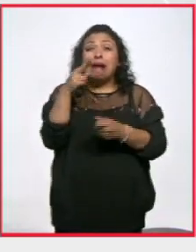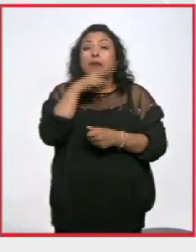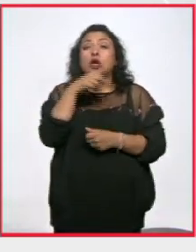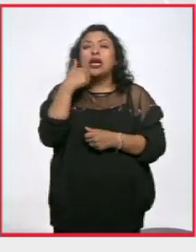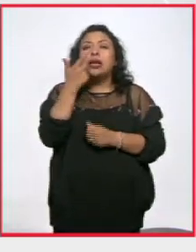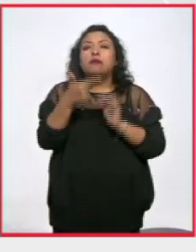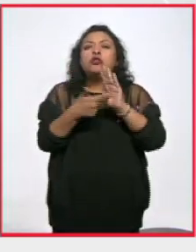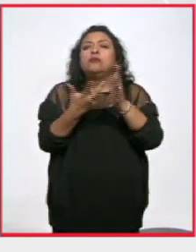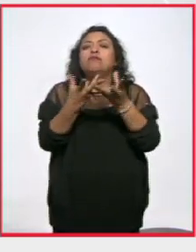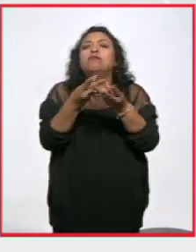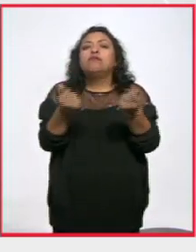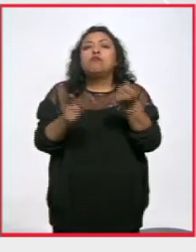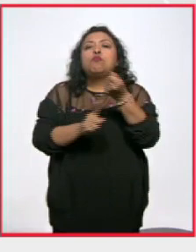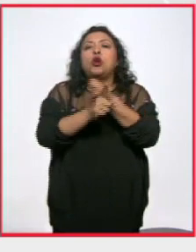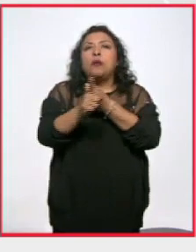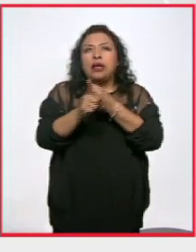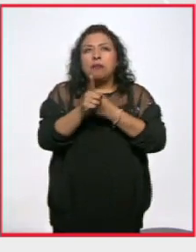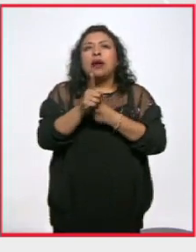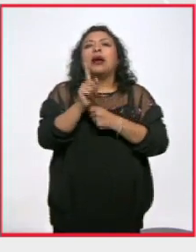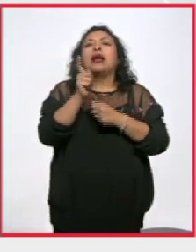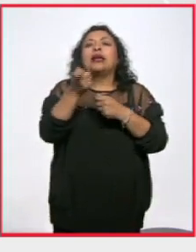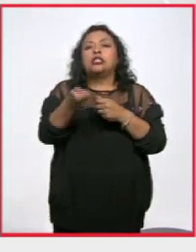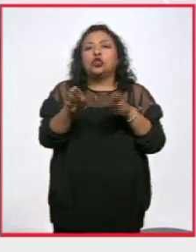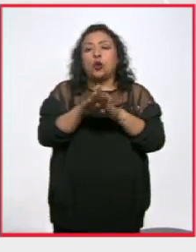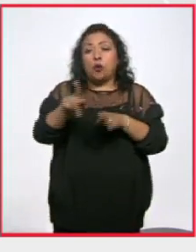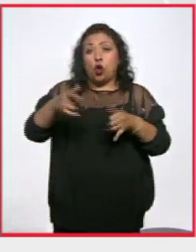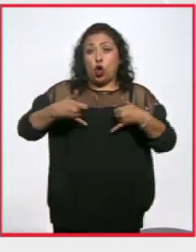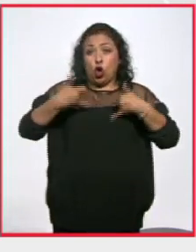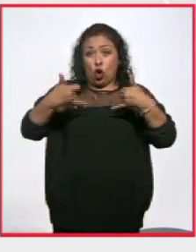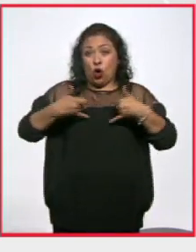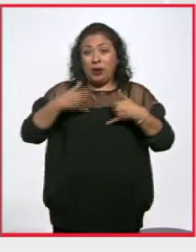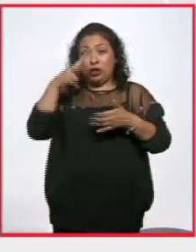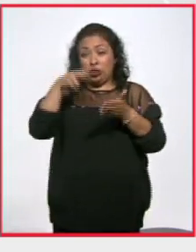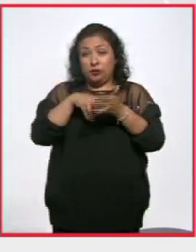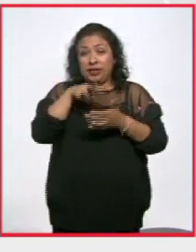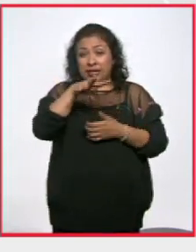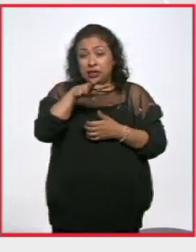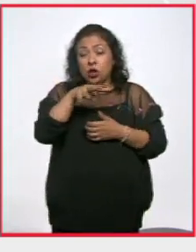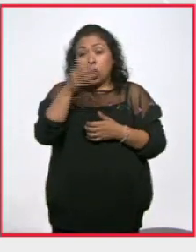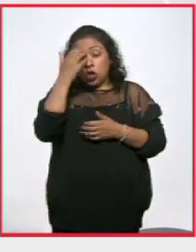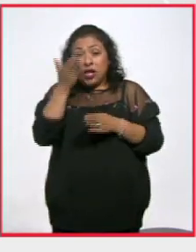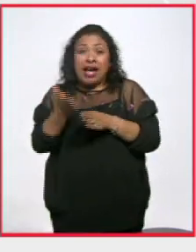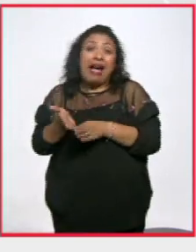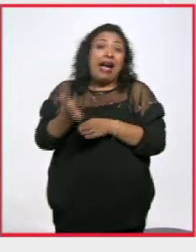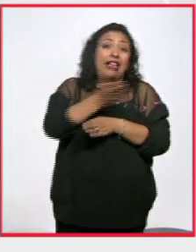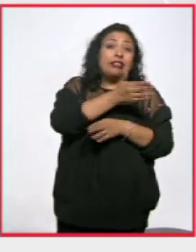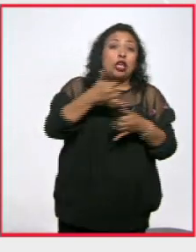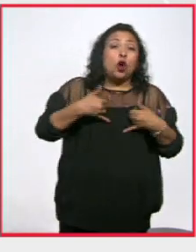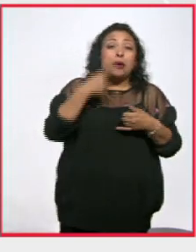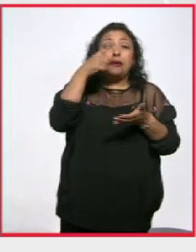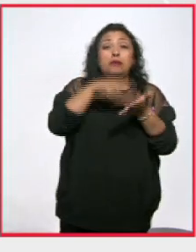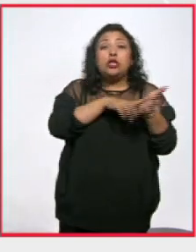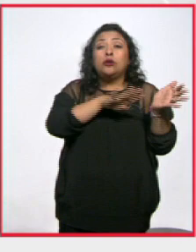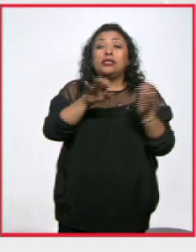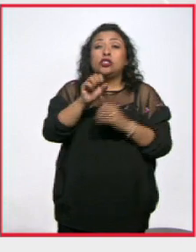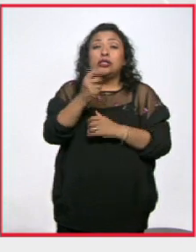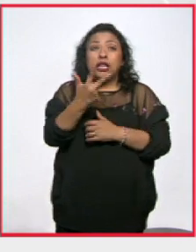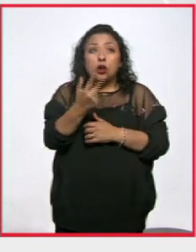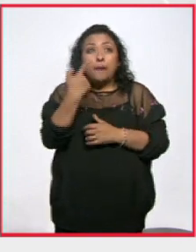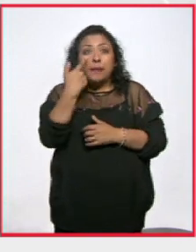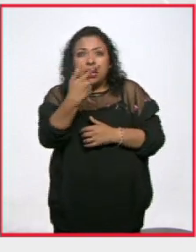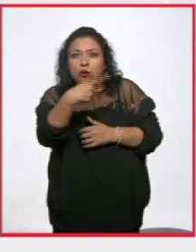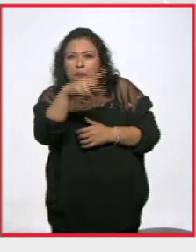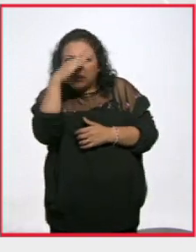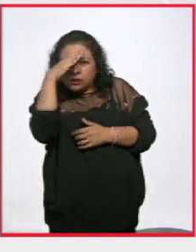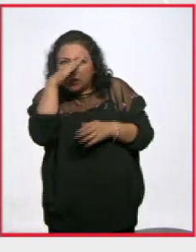plantear una solución al problema y es que conocieran jóvenes del 2019 a jóvenes del 1968 y vieran cómo